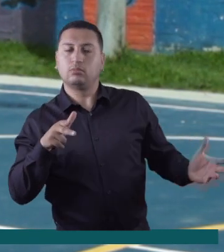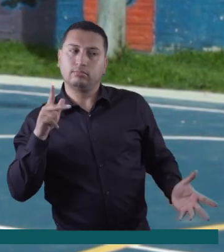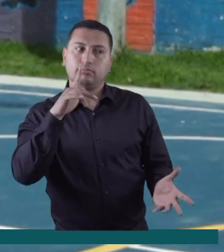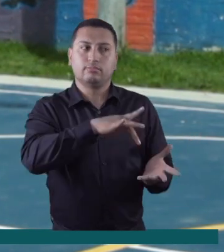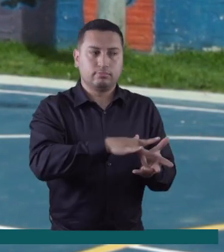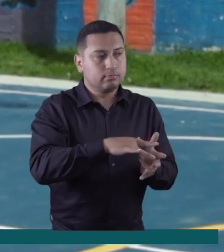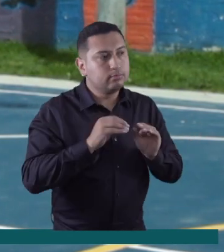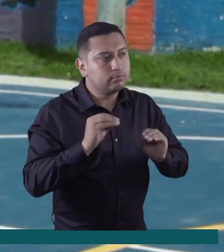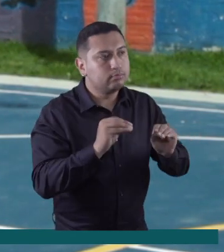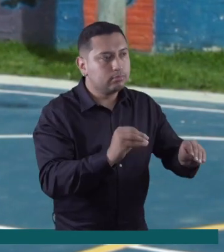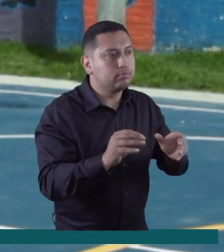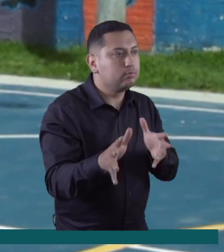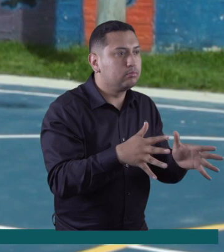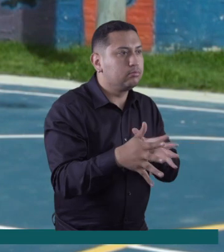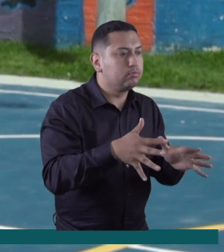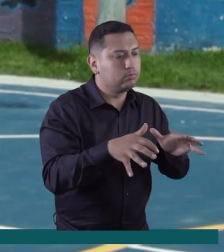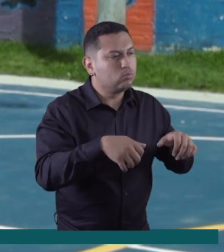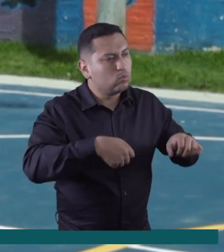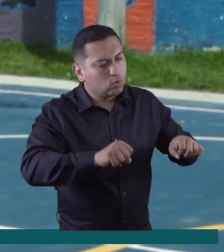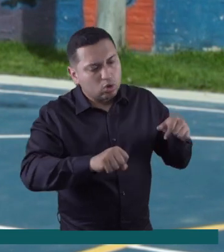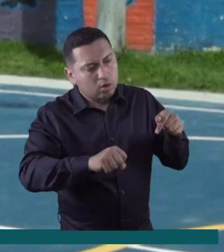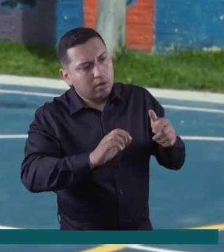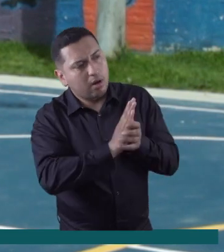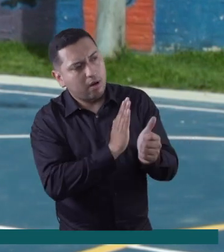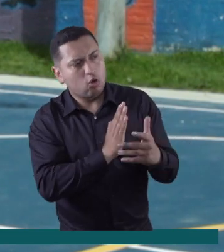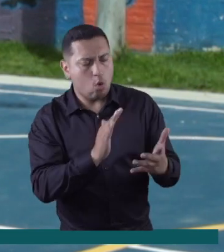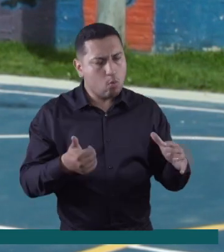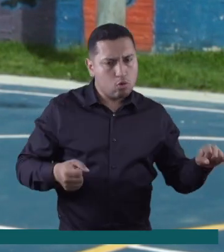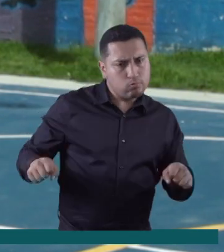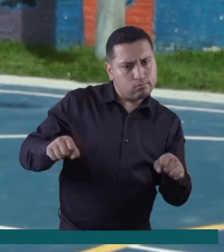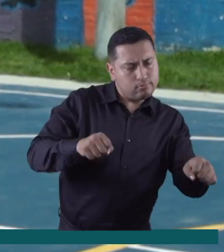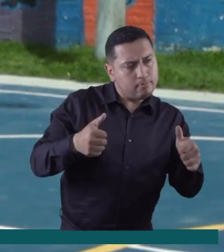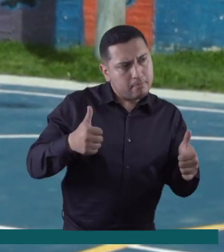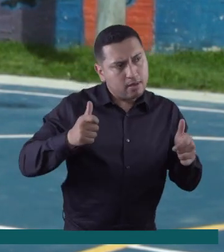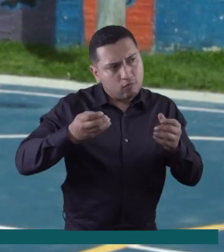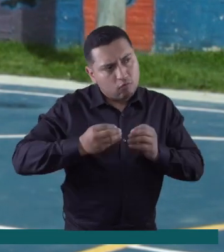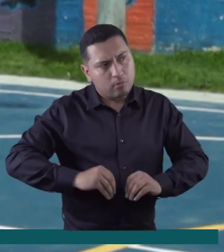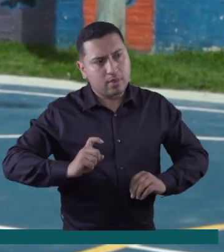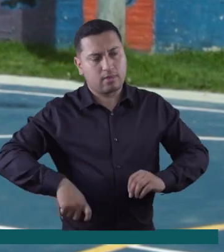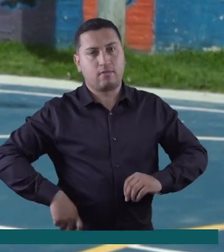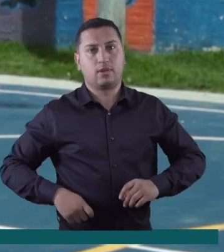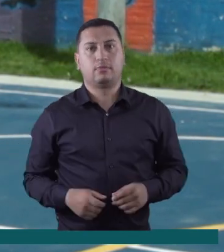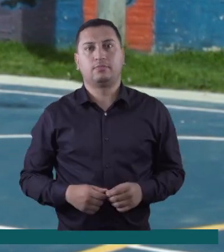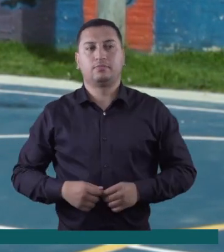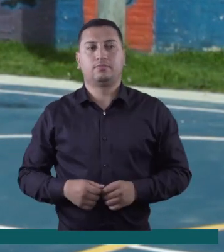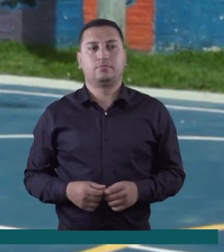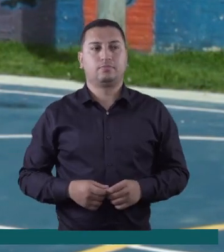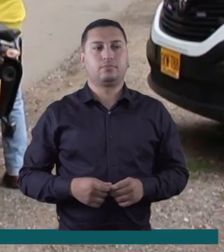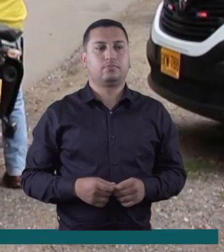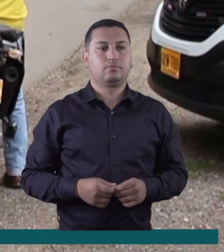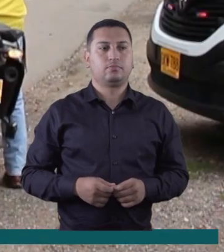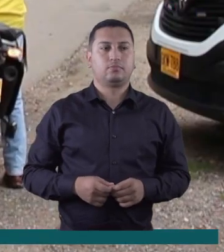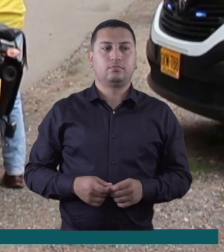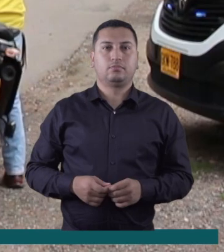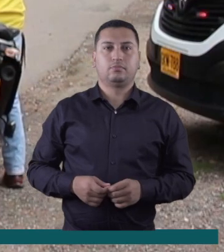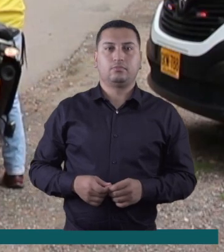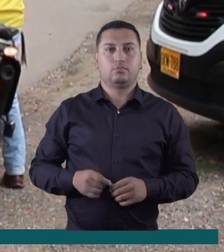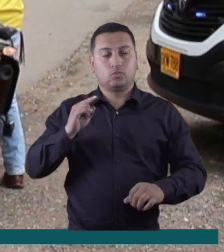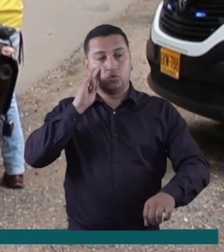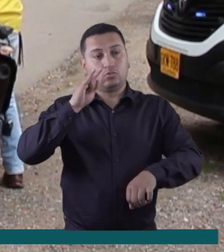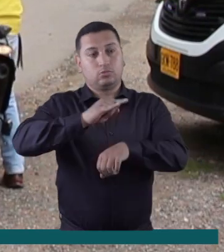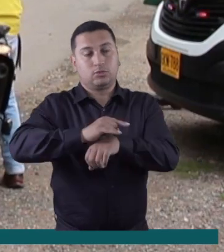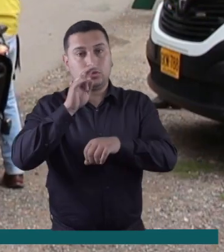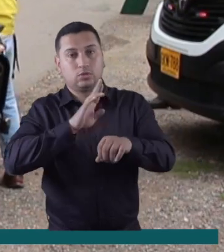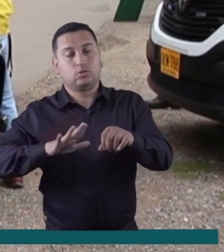Vial ha llegado al departamento para capacitar a los usuarios de moto en las habilidades del uso de este vehículo. De